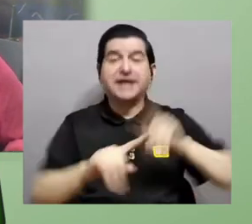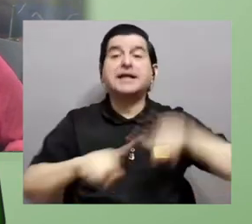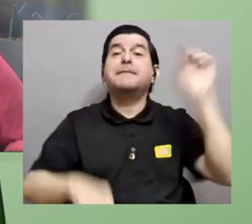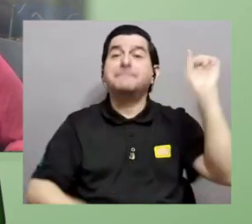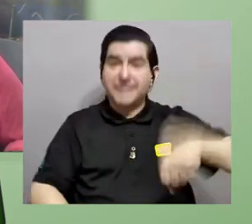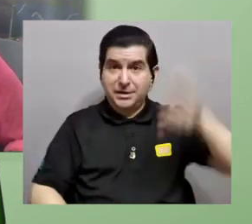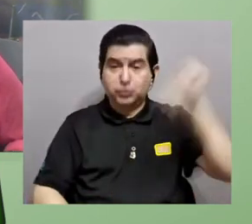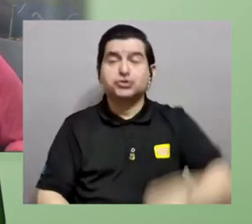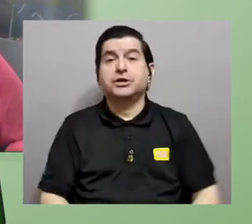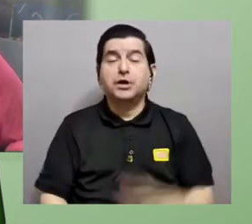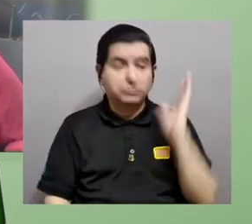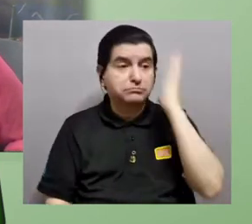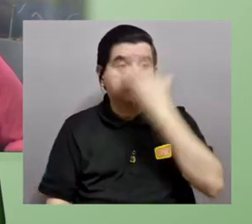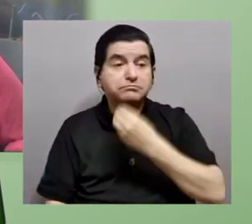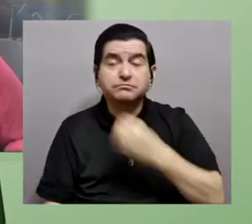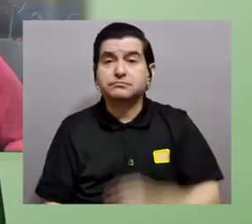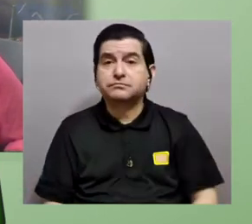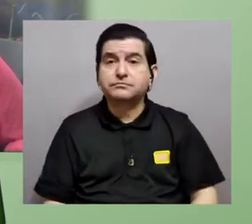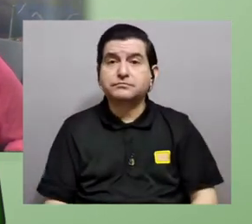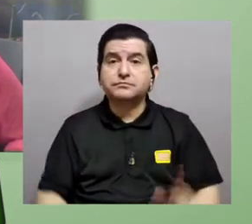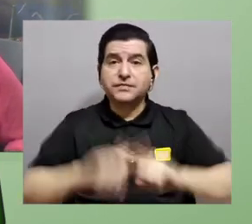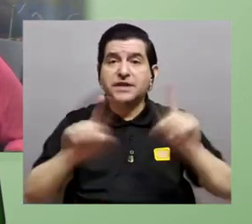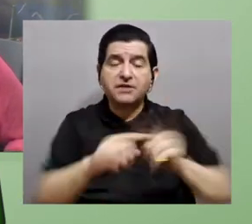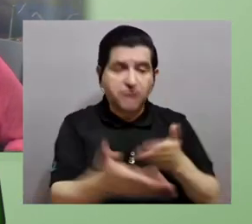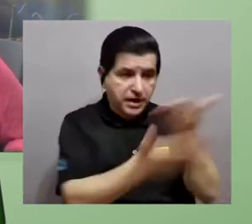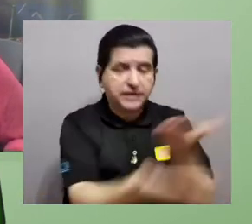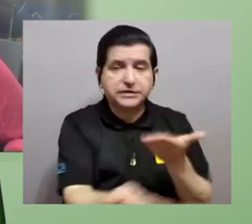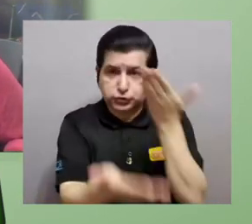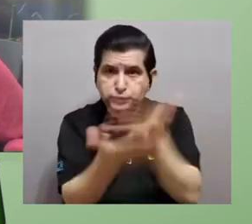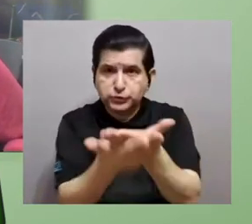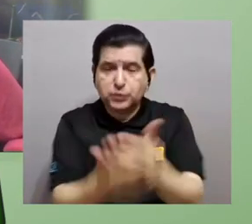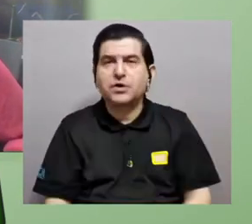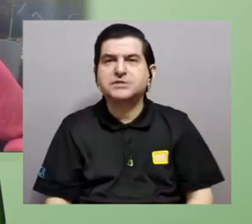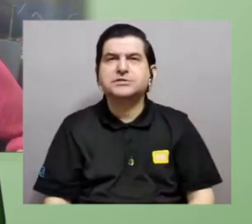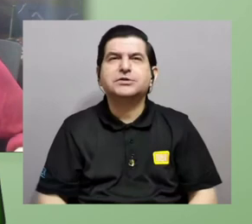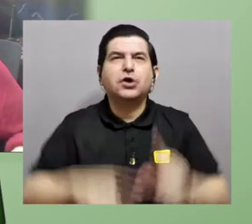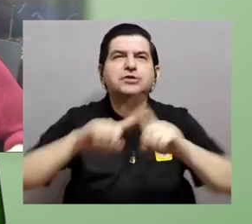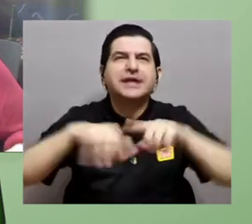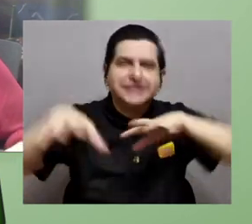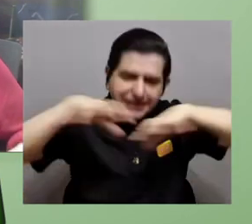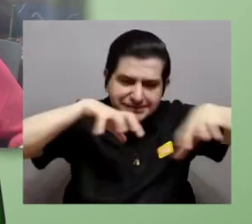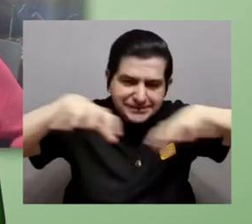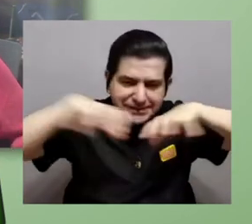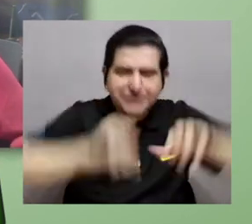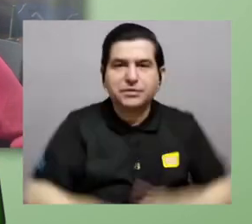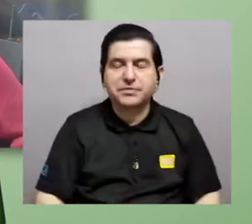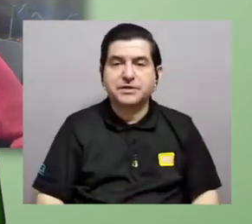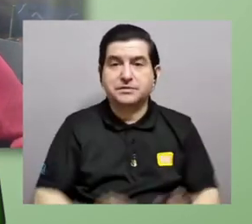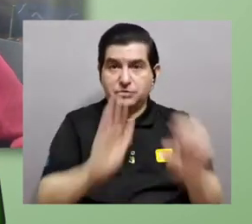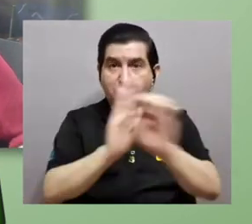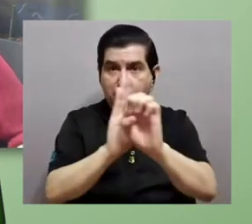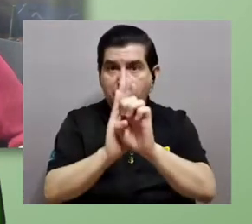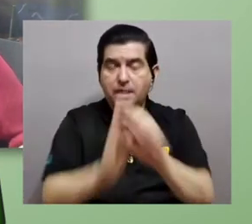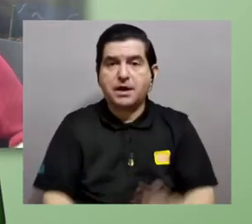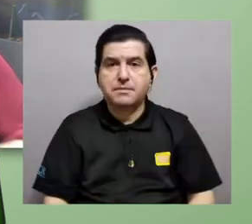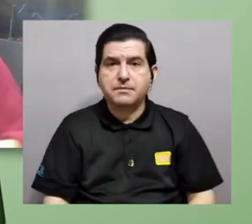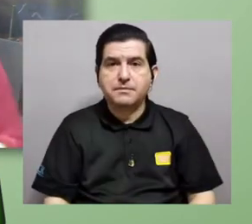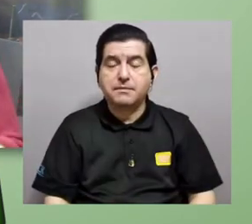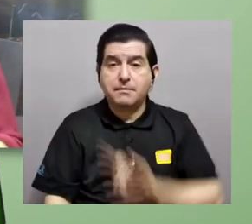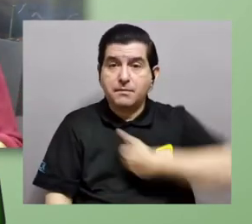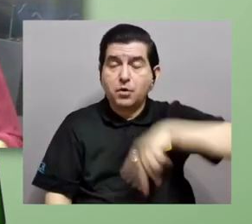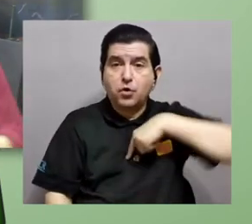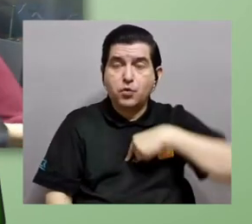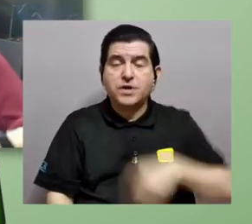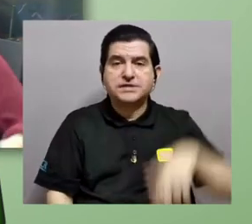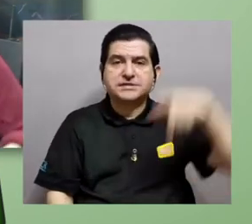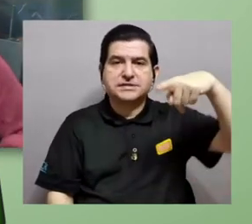directamente, pero claro que sí, es muy bonito porque hay varias propuestas siguiendo la tendencia de movimiento que, por ejemplo, hay muchas,